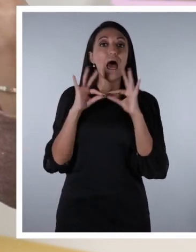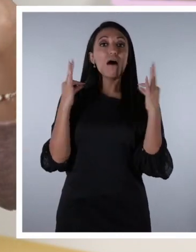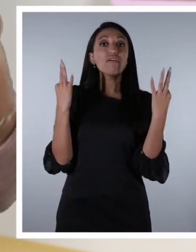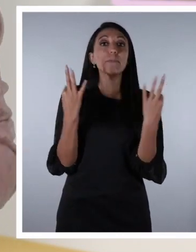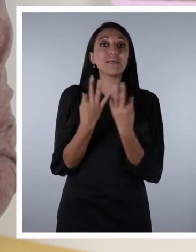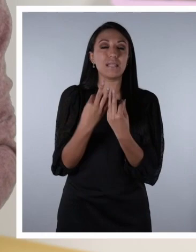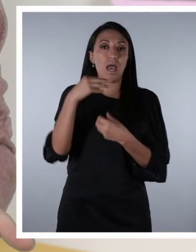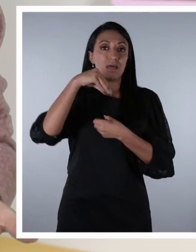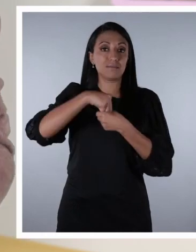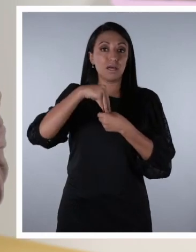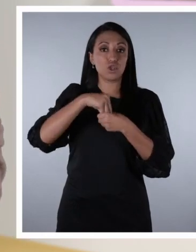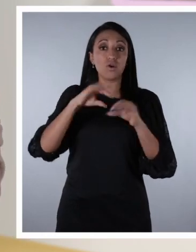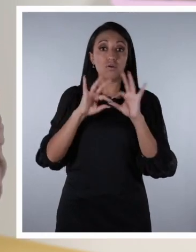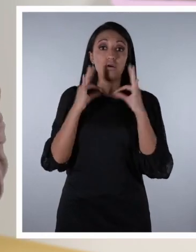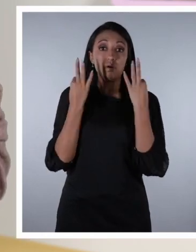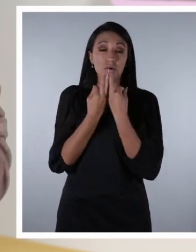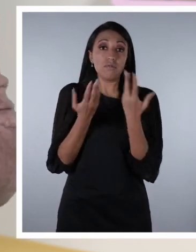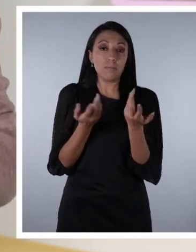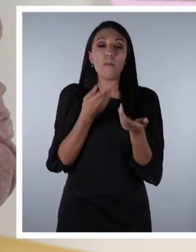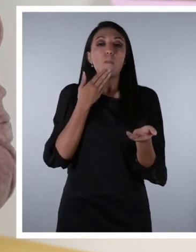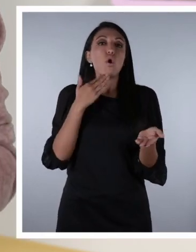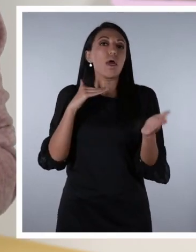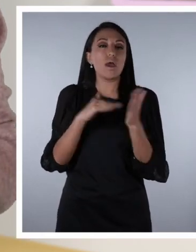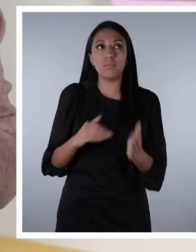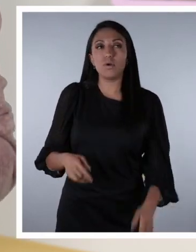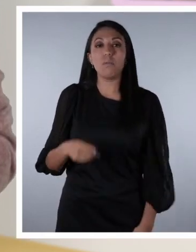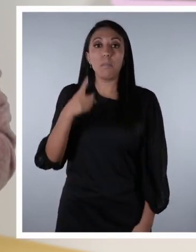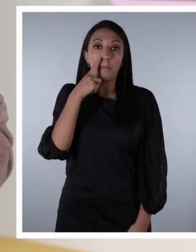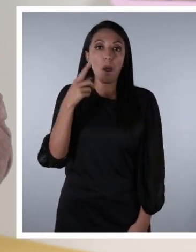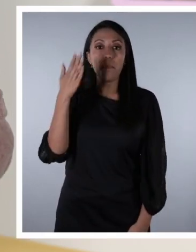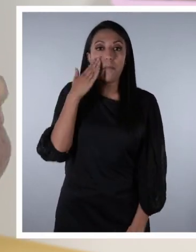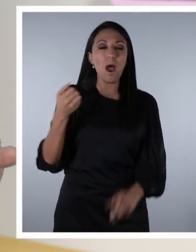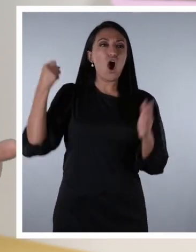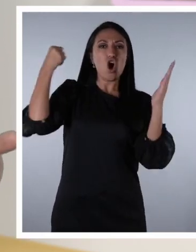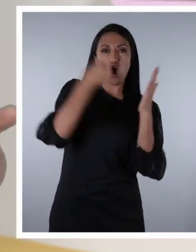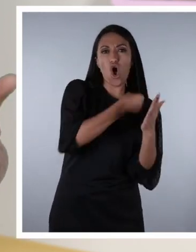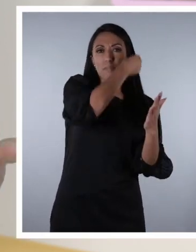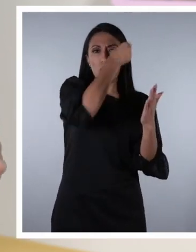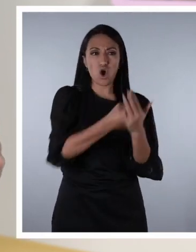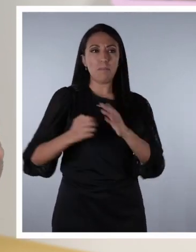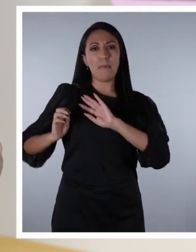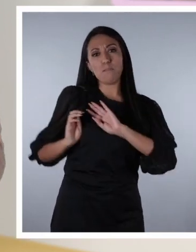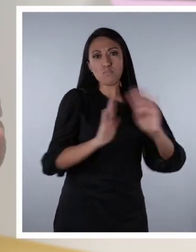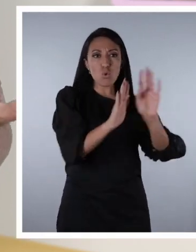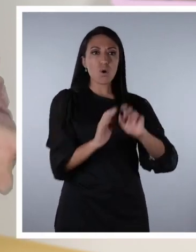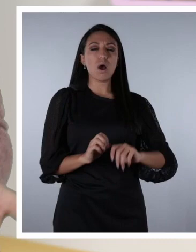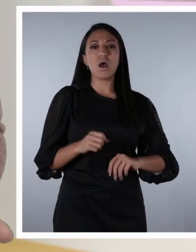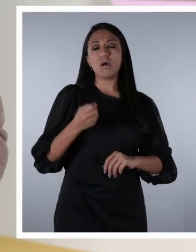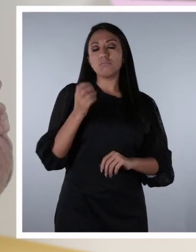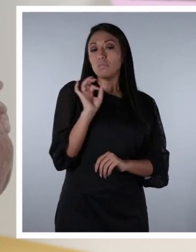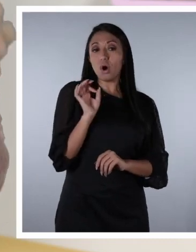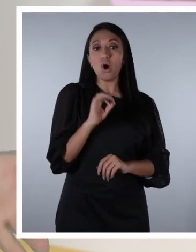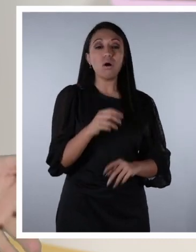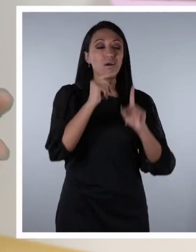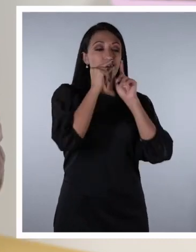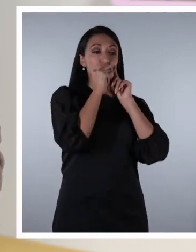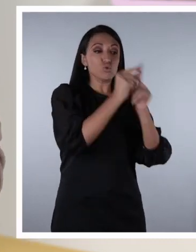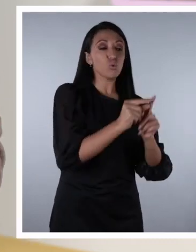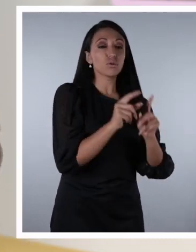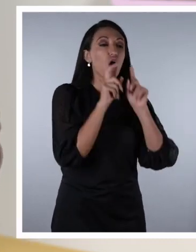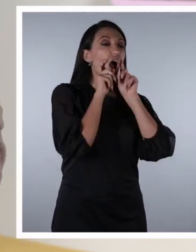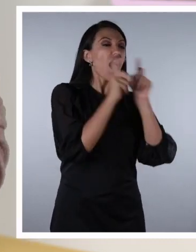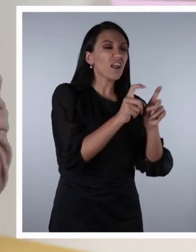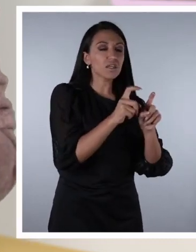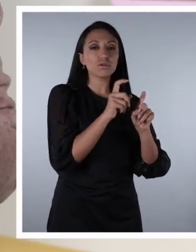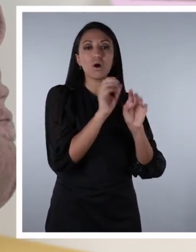realizados al interior de la familia, como por ejemplo, golpes, patadas, empujones o incluso insultos,